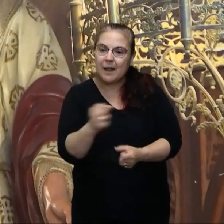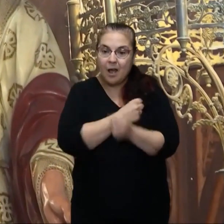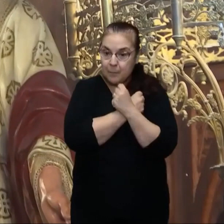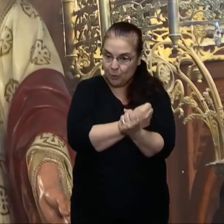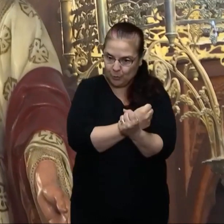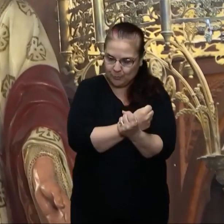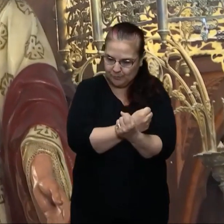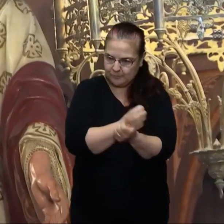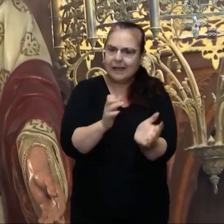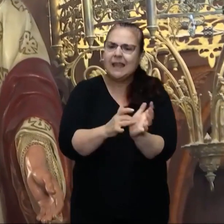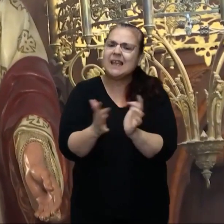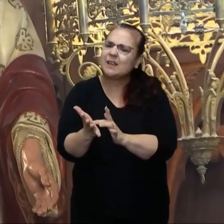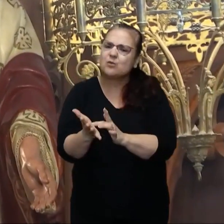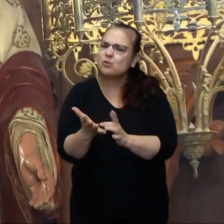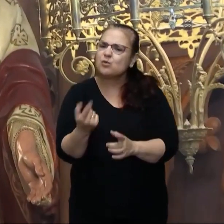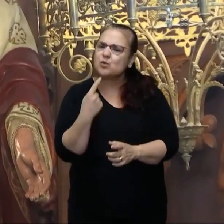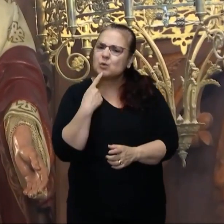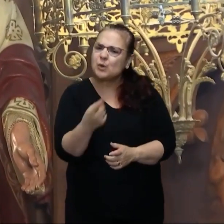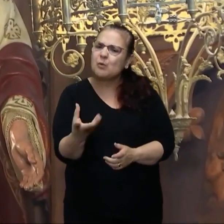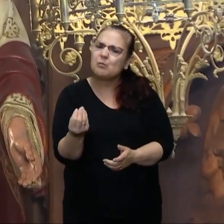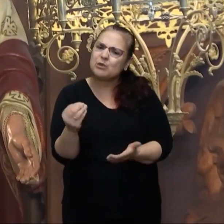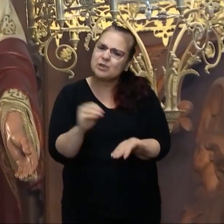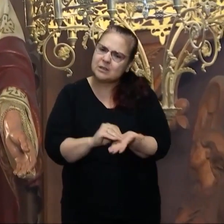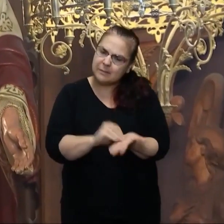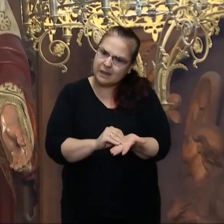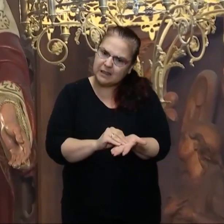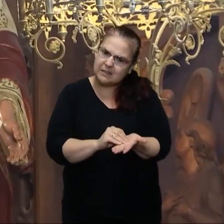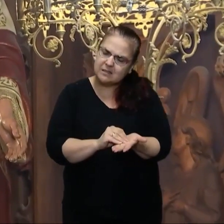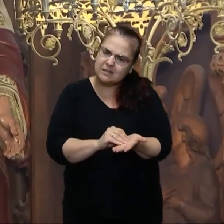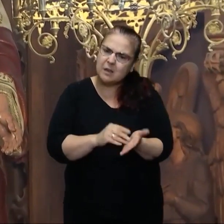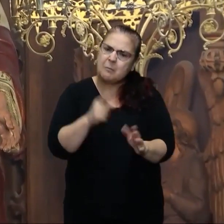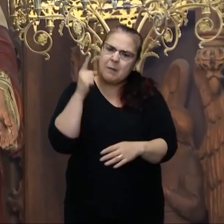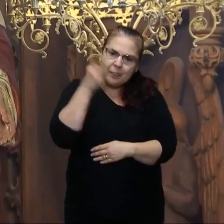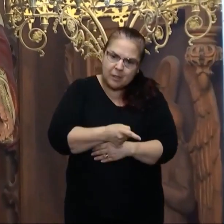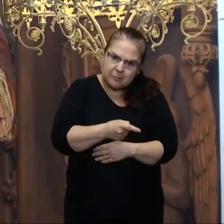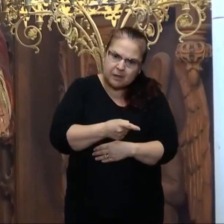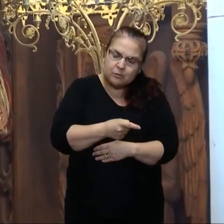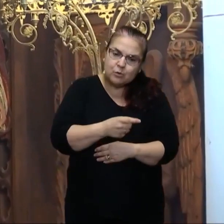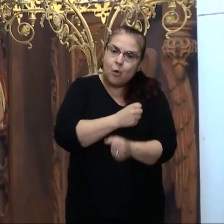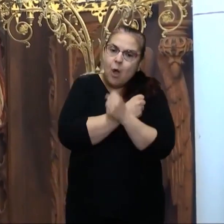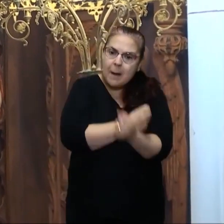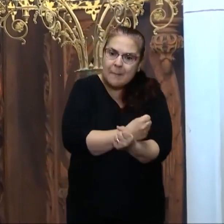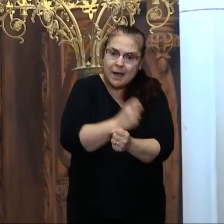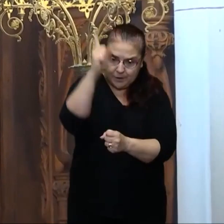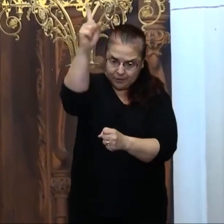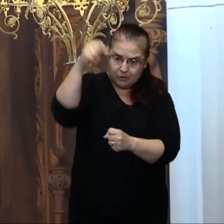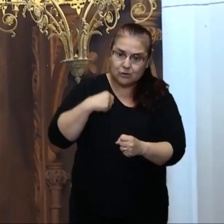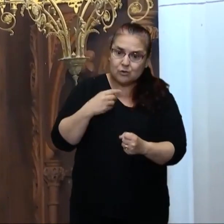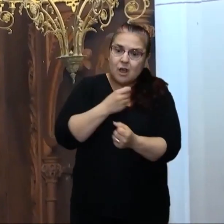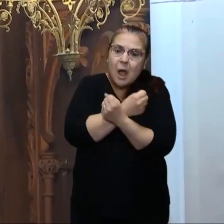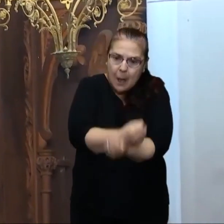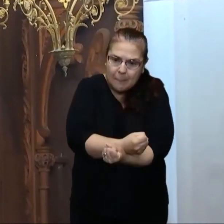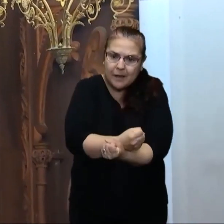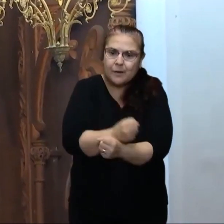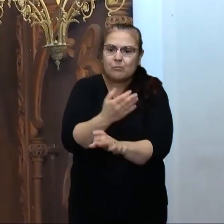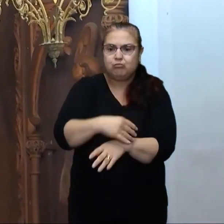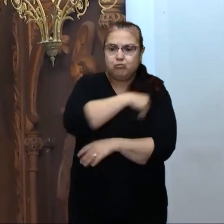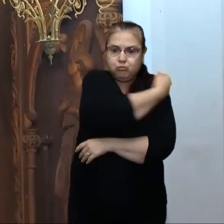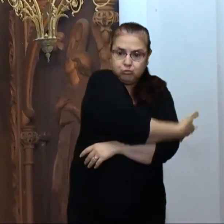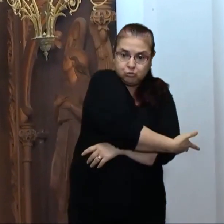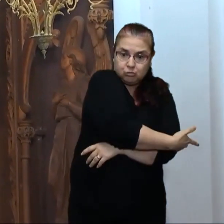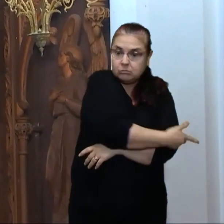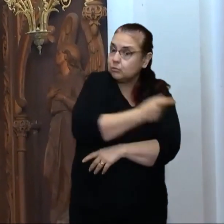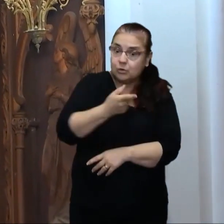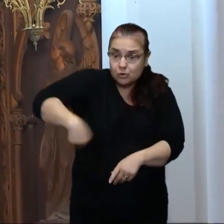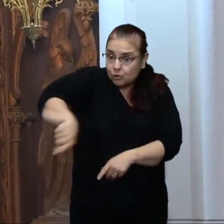Jesús había dicho muchas veces que si el mandamiento es amar a Dios y amar al prójimo, nos tenemos que centrar ahí.